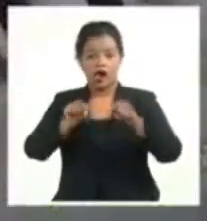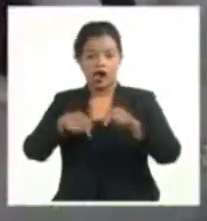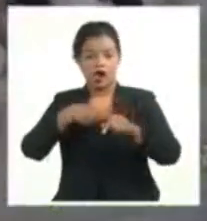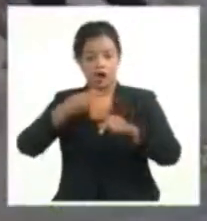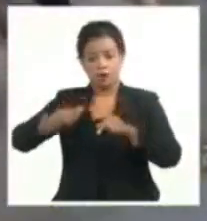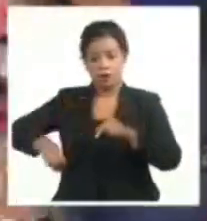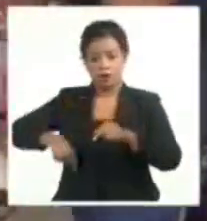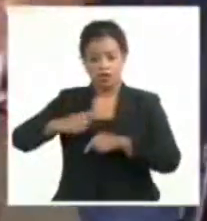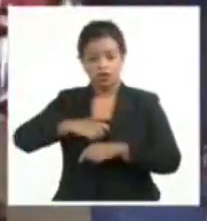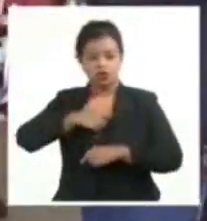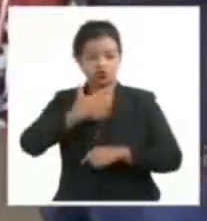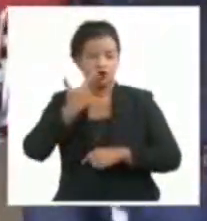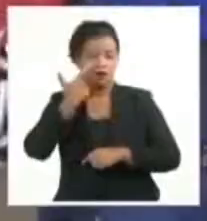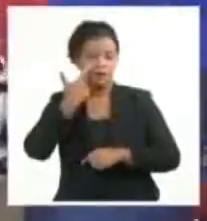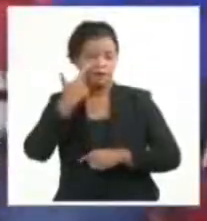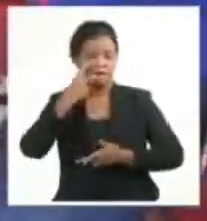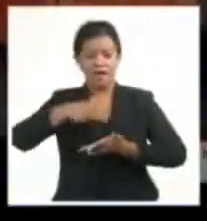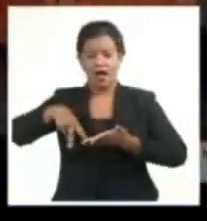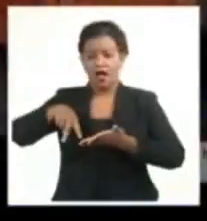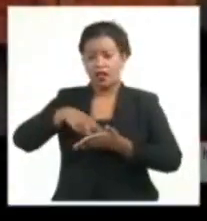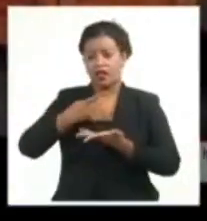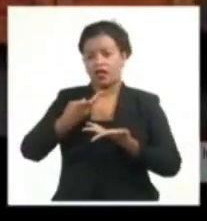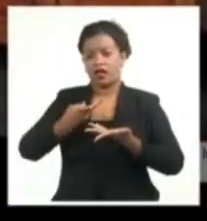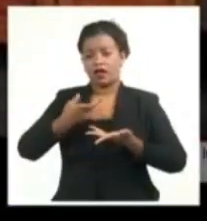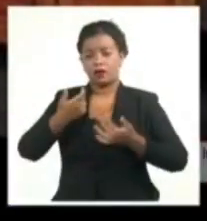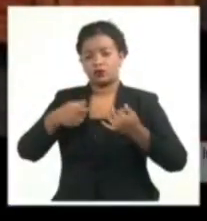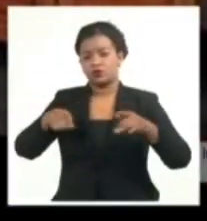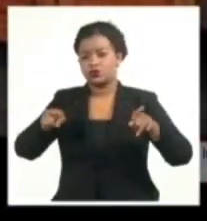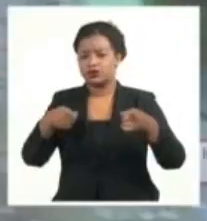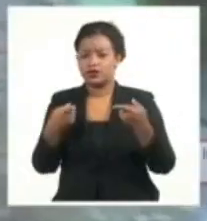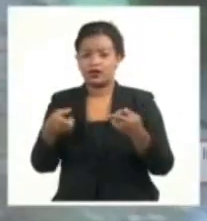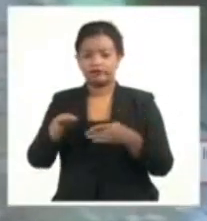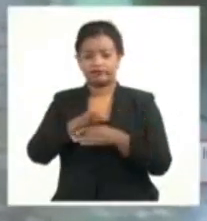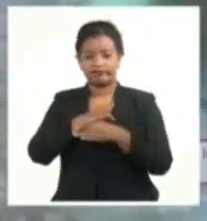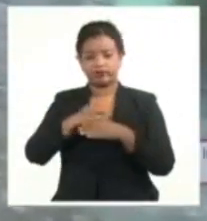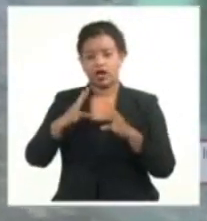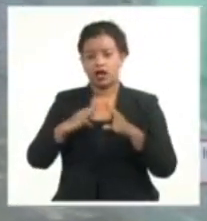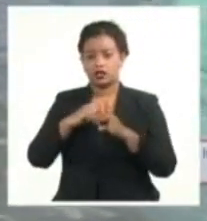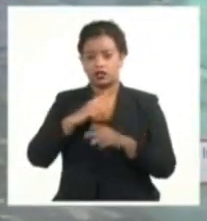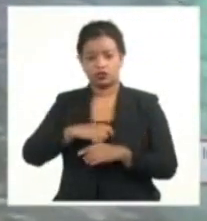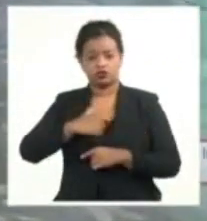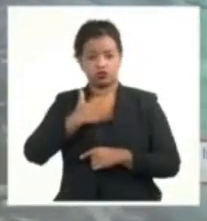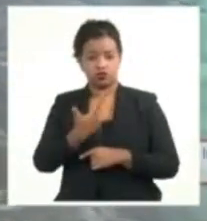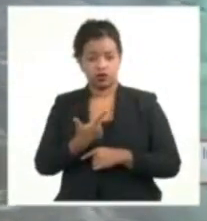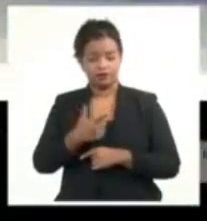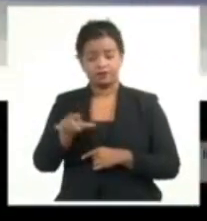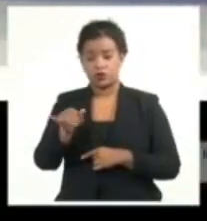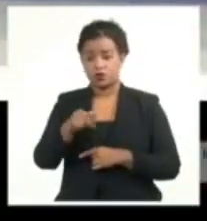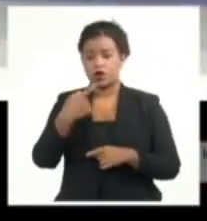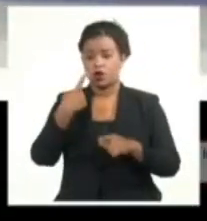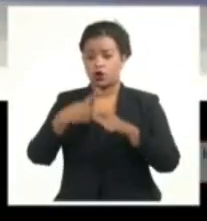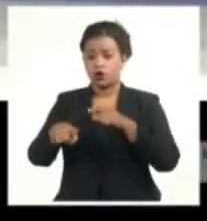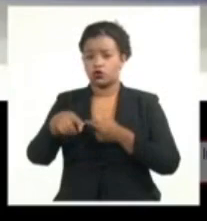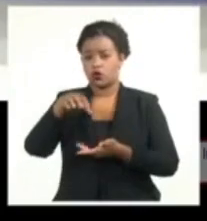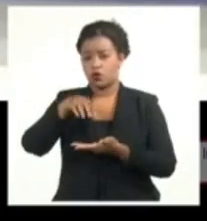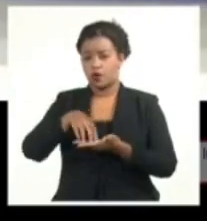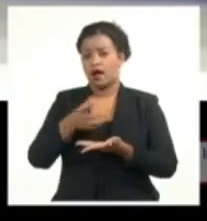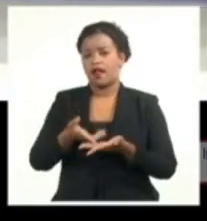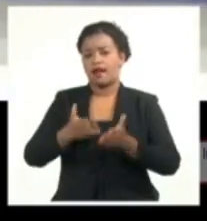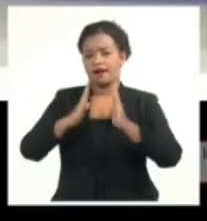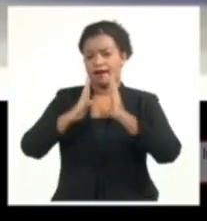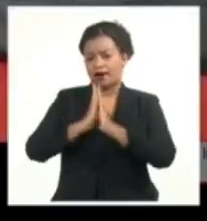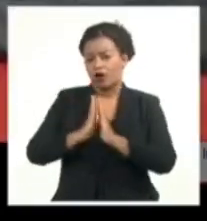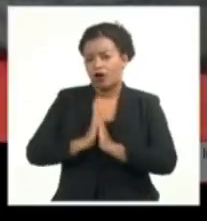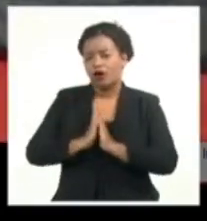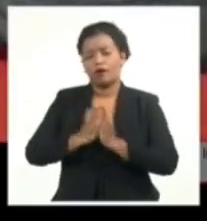cultural en esas comunidades donde está la Casa de Cultura. Estaremos también realizando acciones en el poblado del Caney, en el Cristo, el Cobre y hasta el Ramón de las